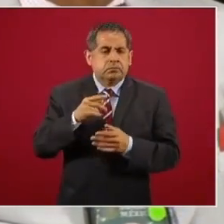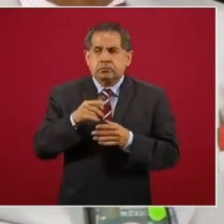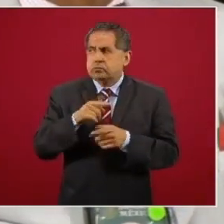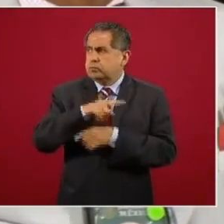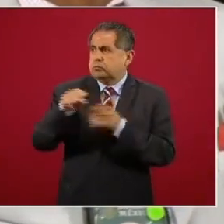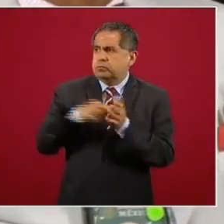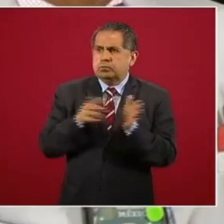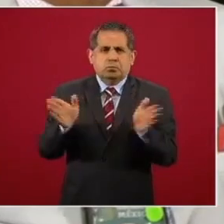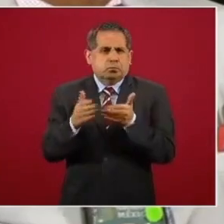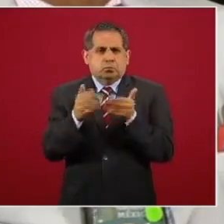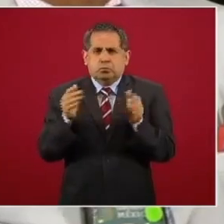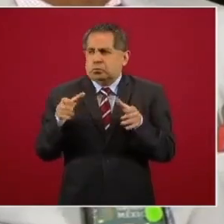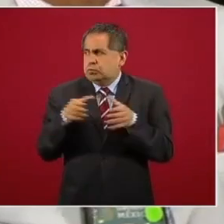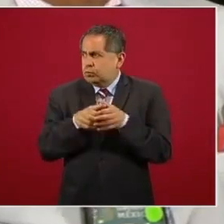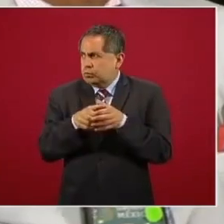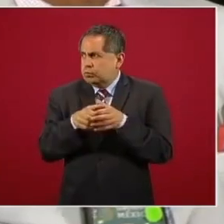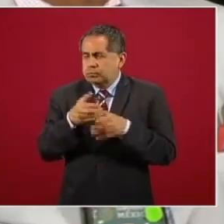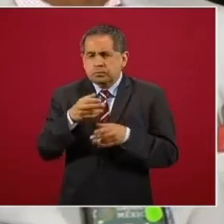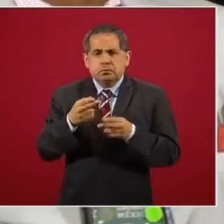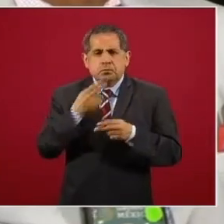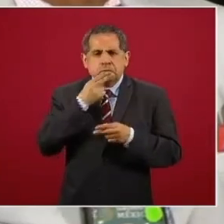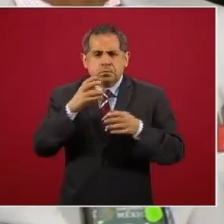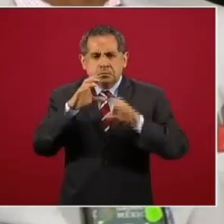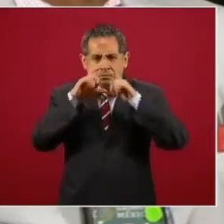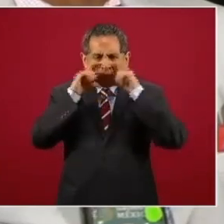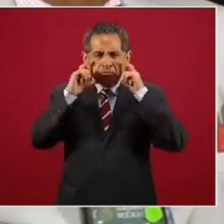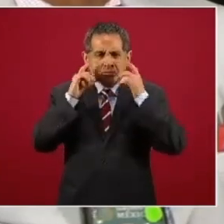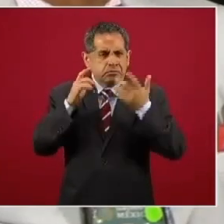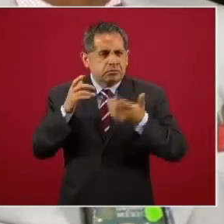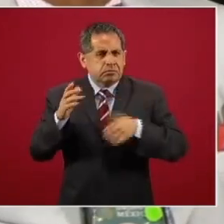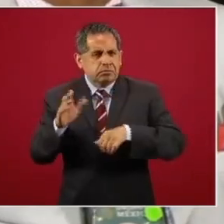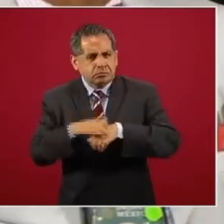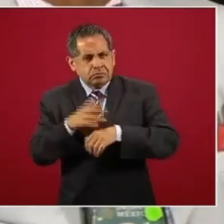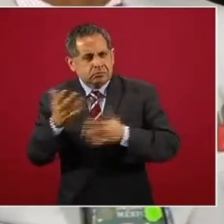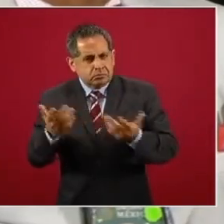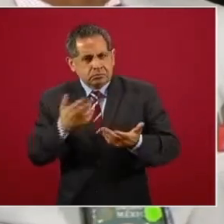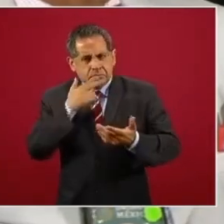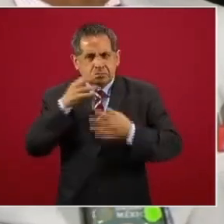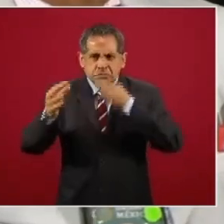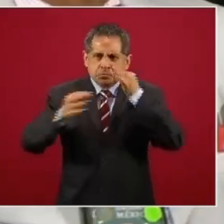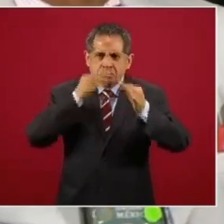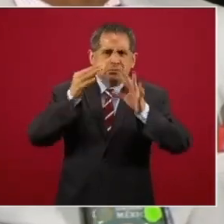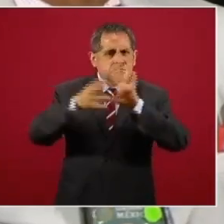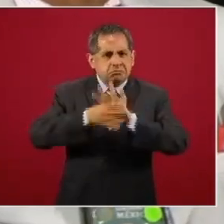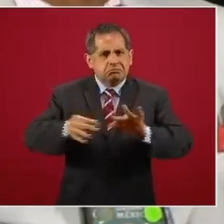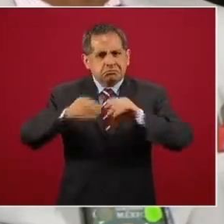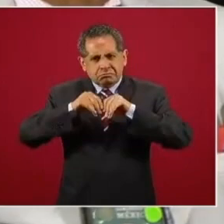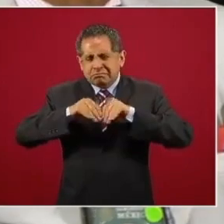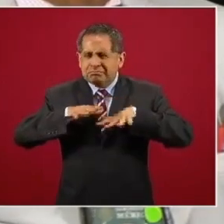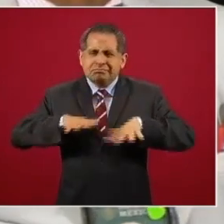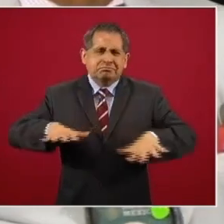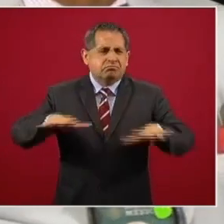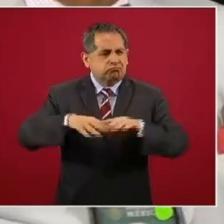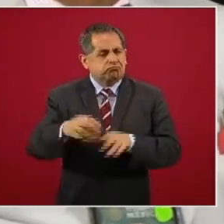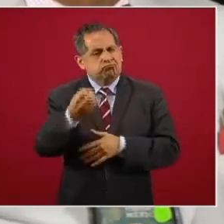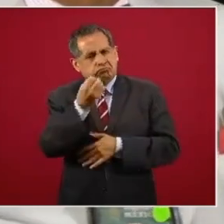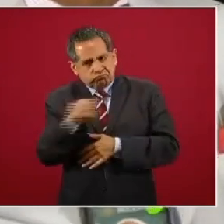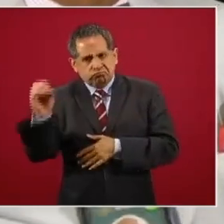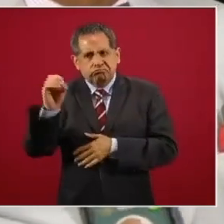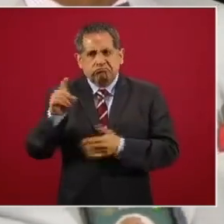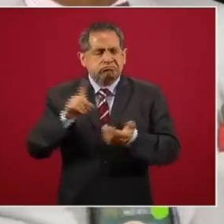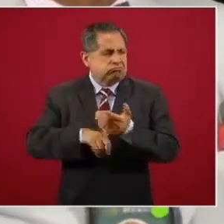cerrados. Mi pregunta es, ¿por qué entonces no se hace una campaña del uso del cubrebocas de manera obligatoria?